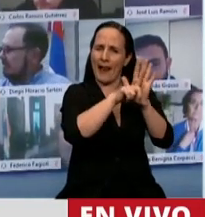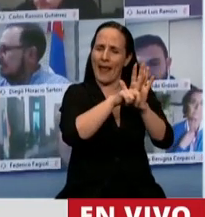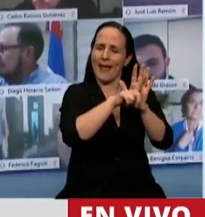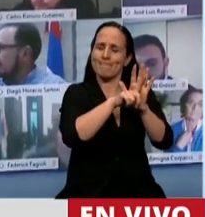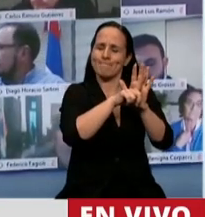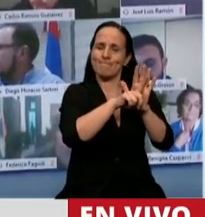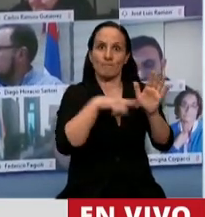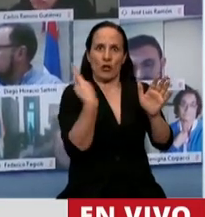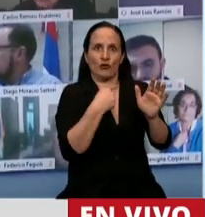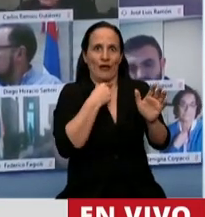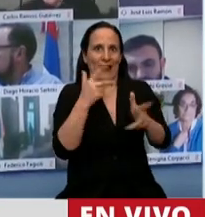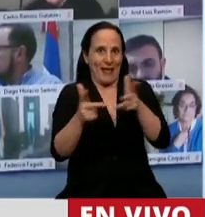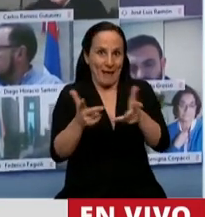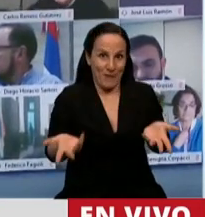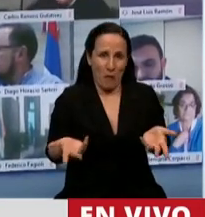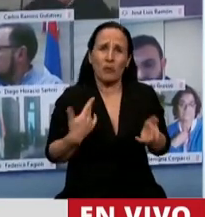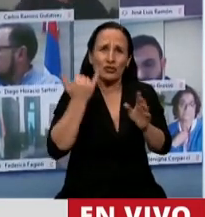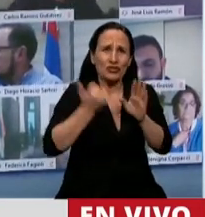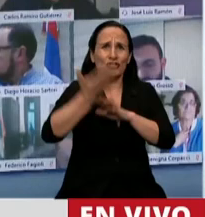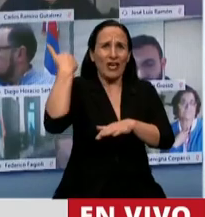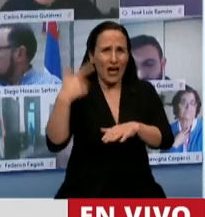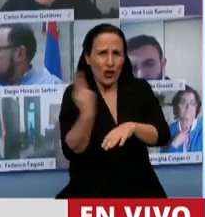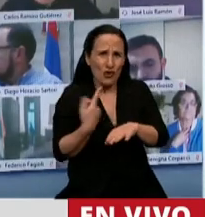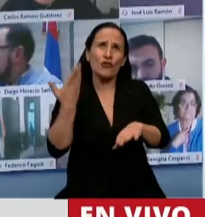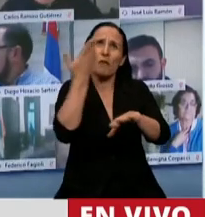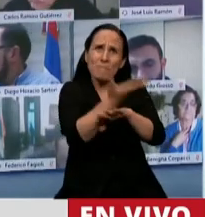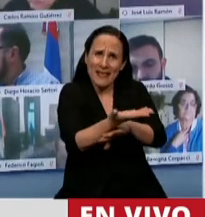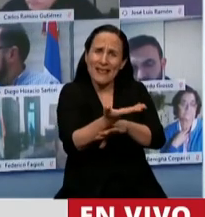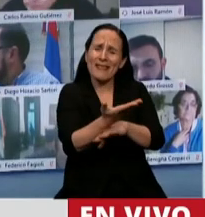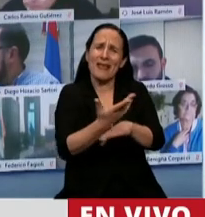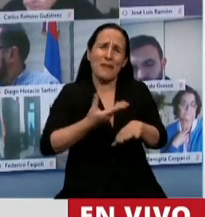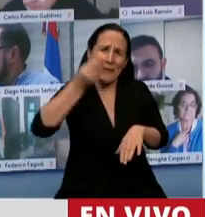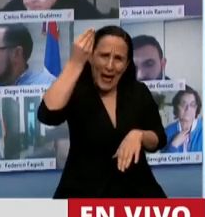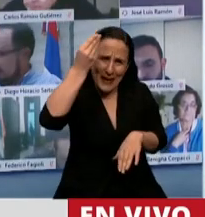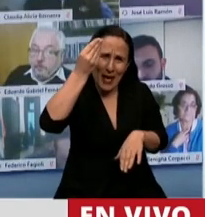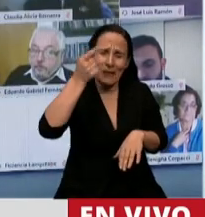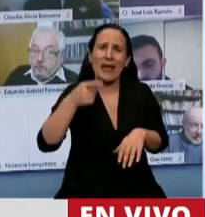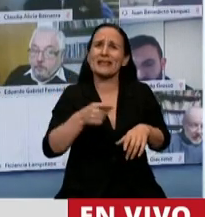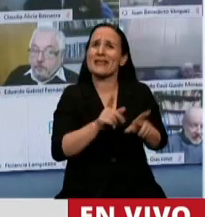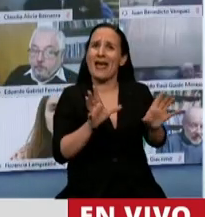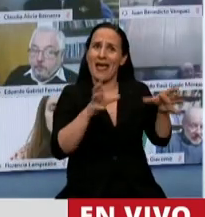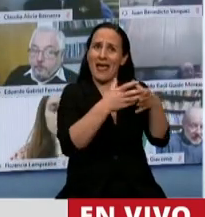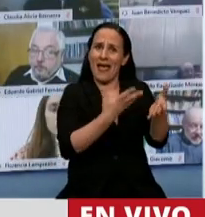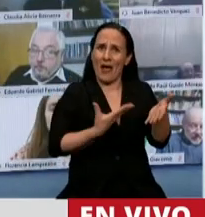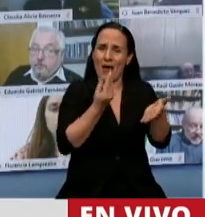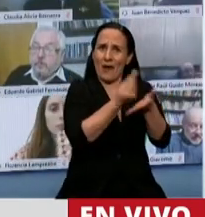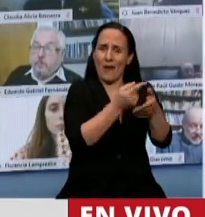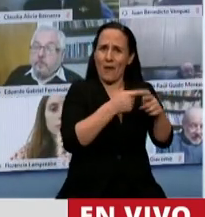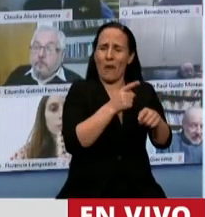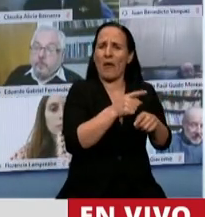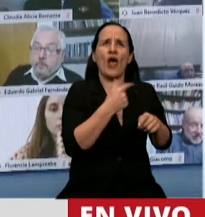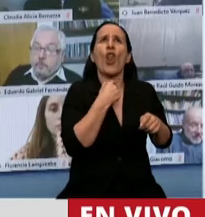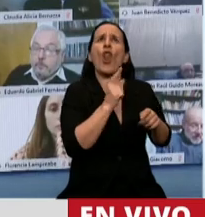cuales habíamos solicitado en reiteradas oportunidades y el oficialismo se negó a darles